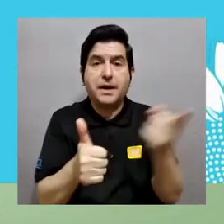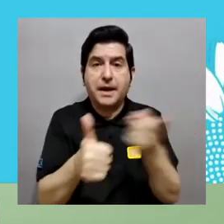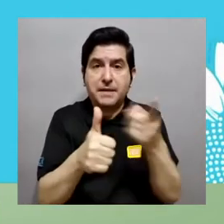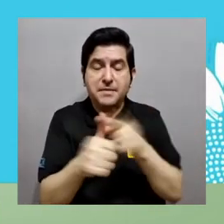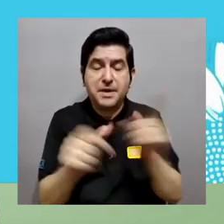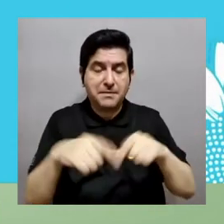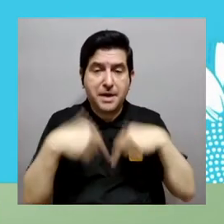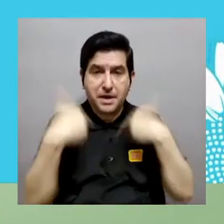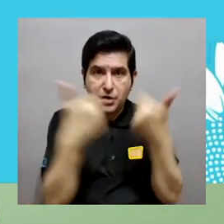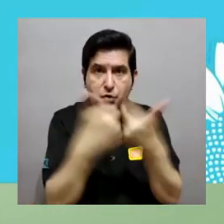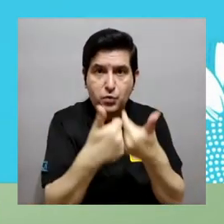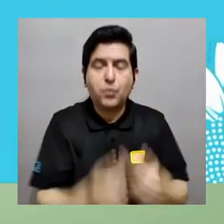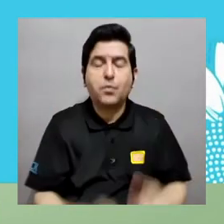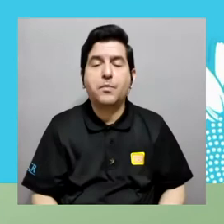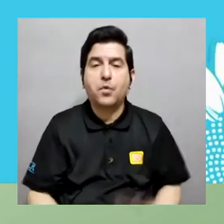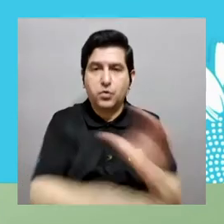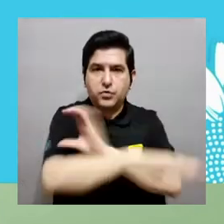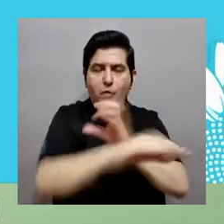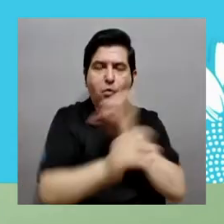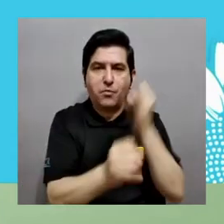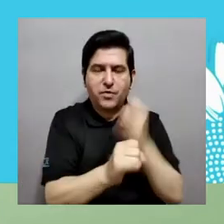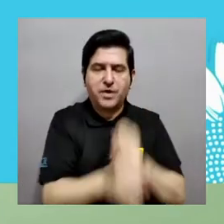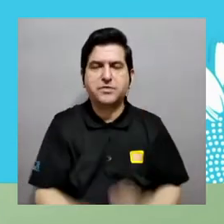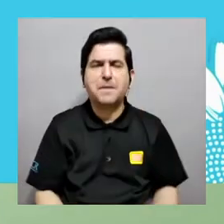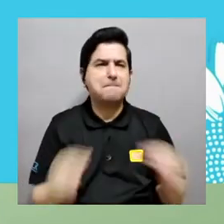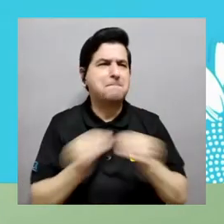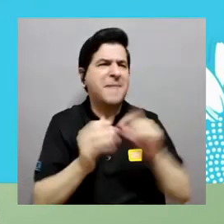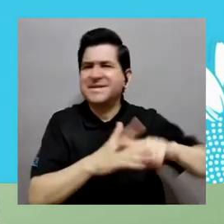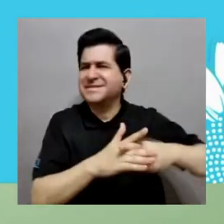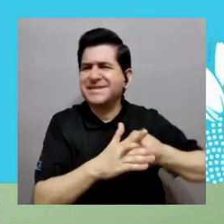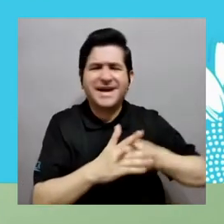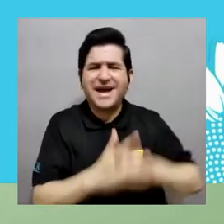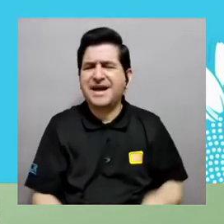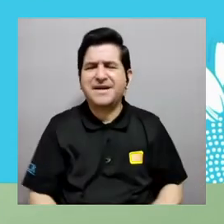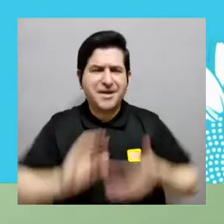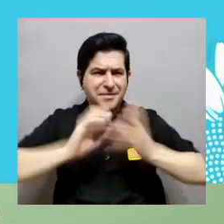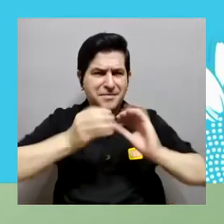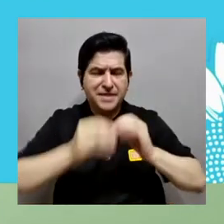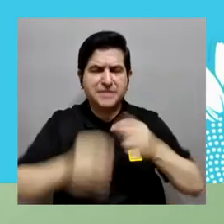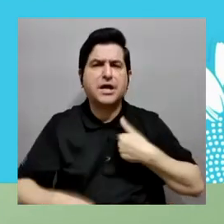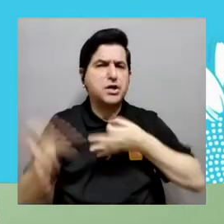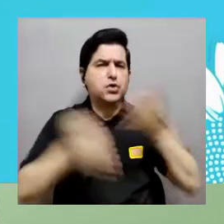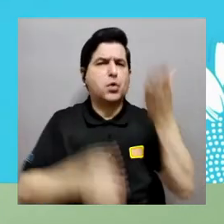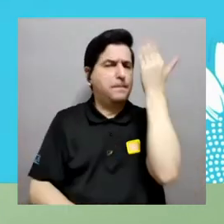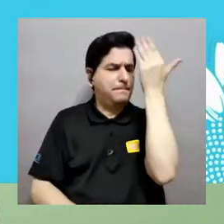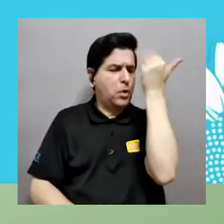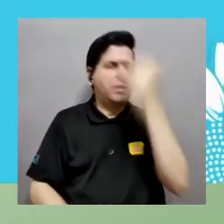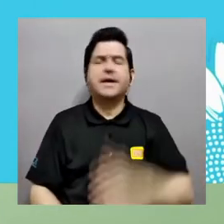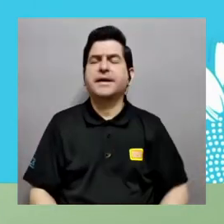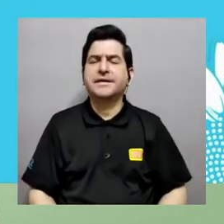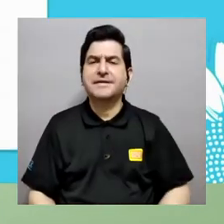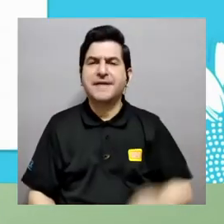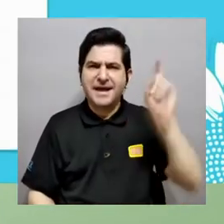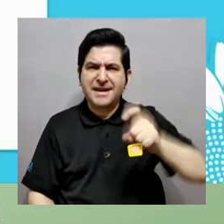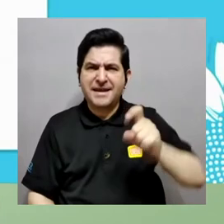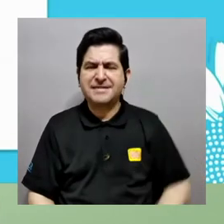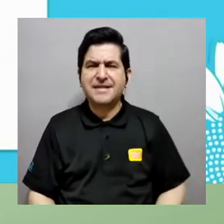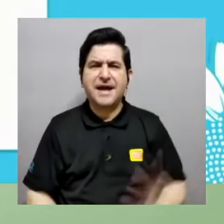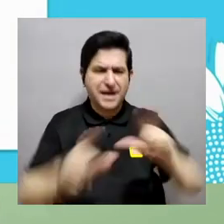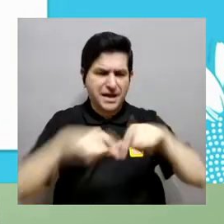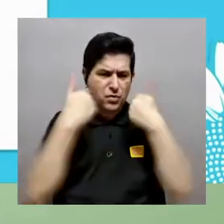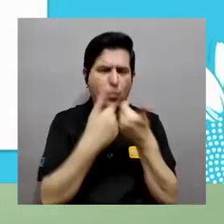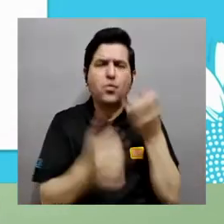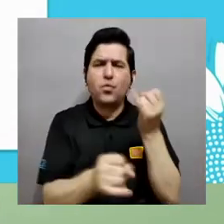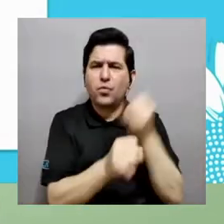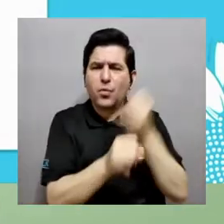Bueno, para eso se ha propuesto la adquisición del primer clúster institucional que para mí es más que una herramienta de cálculo y ya les voy